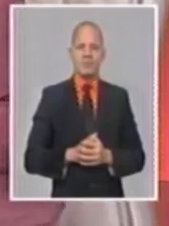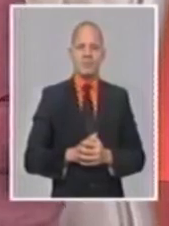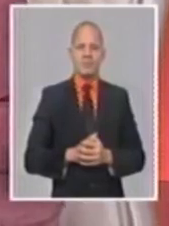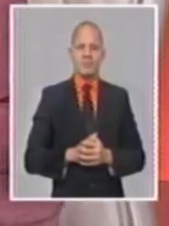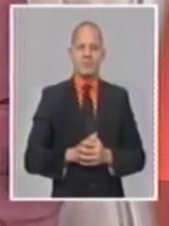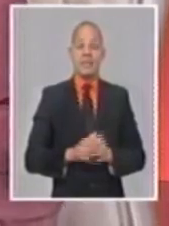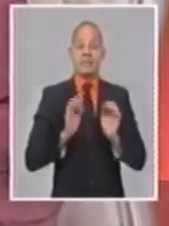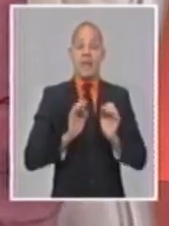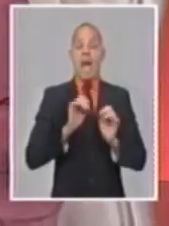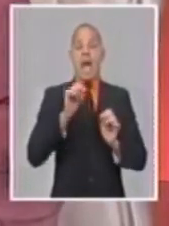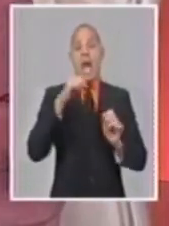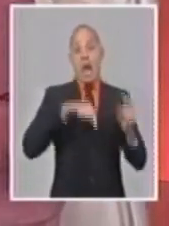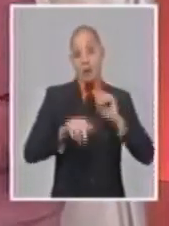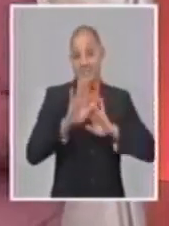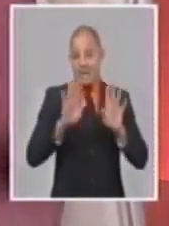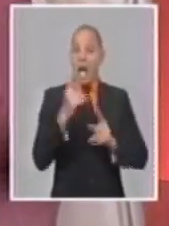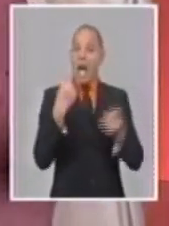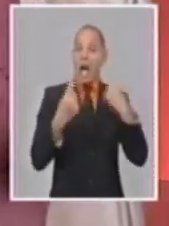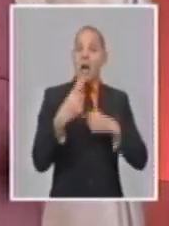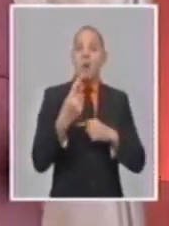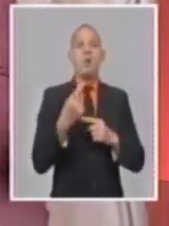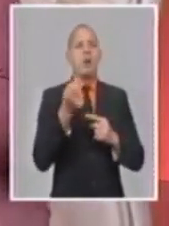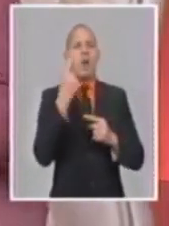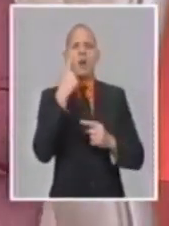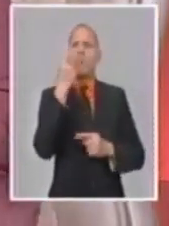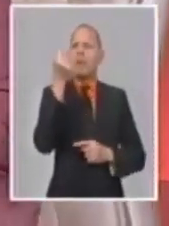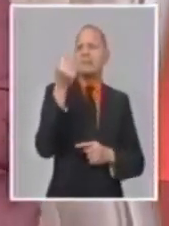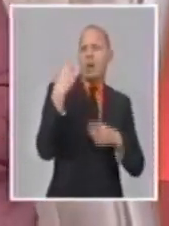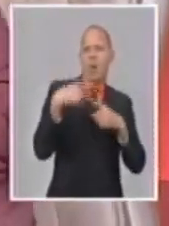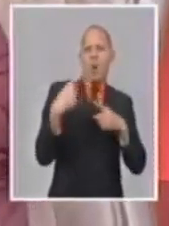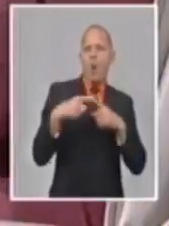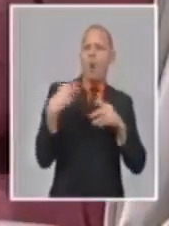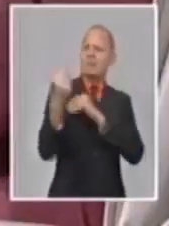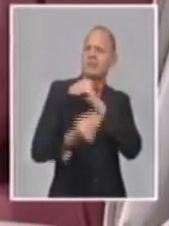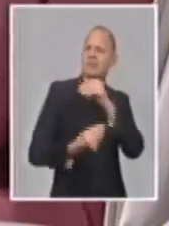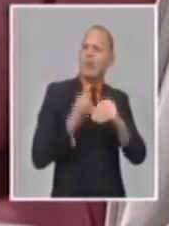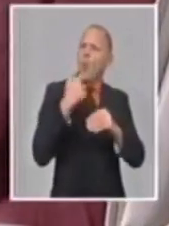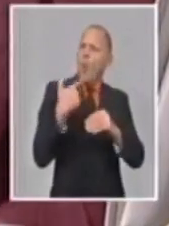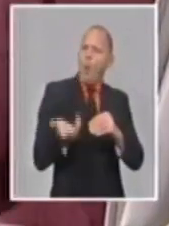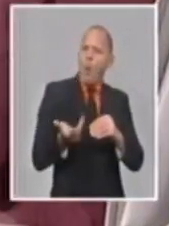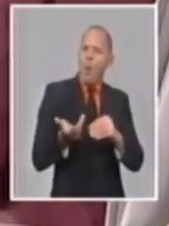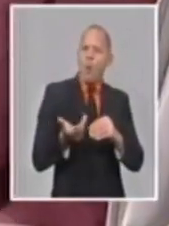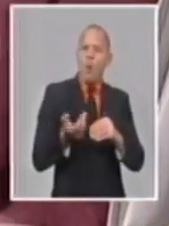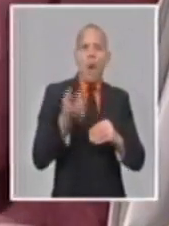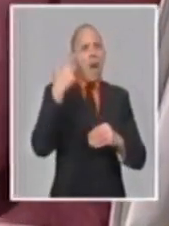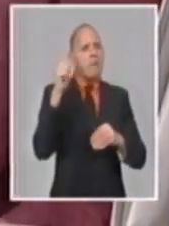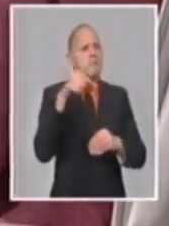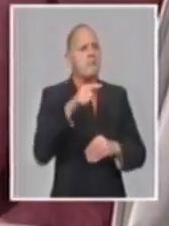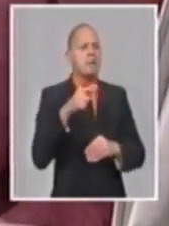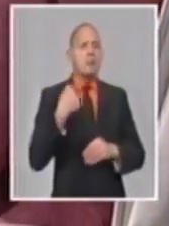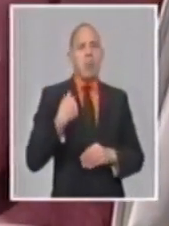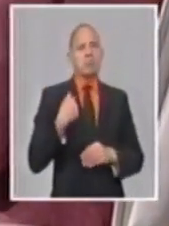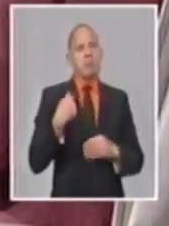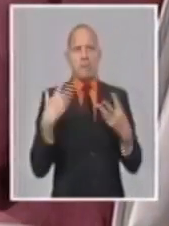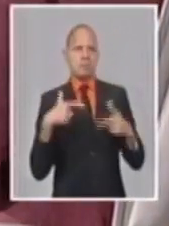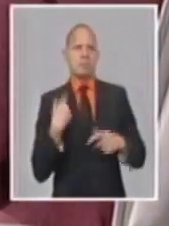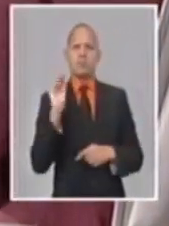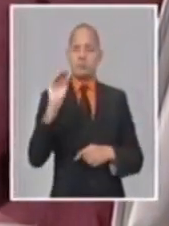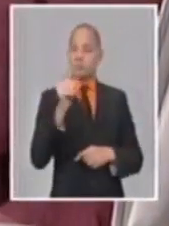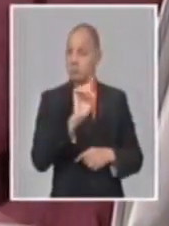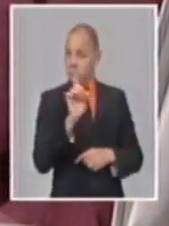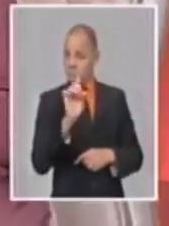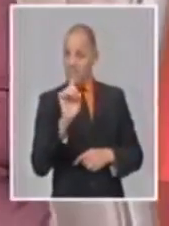las transformaciones de los precios, y como tú explicabas, también vamos a hablar de las facultades, de cómo se forman, de cuáles son los principales